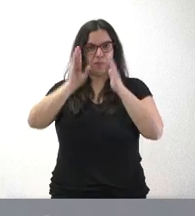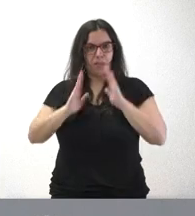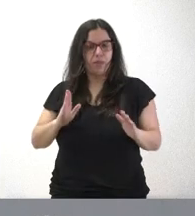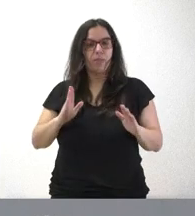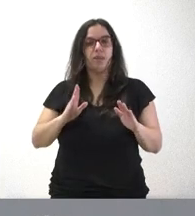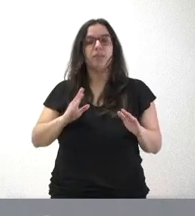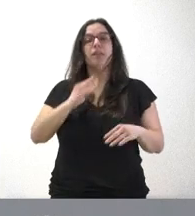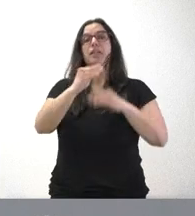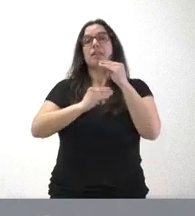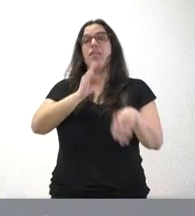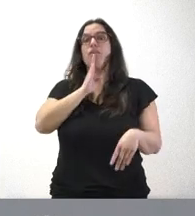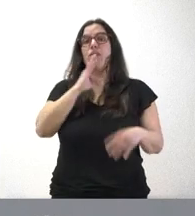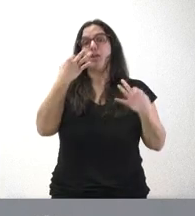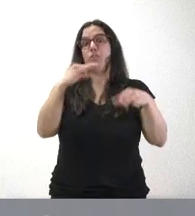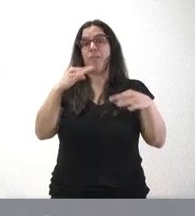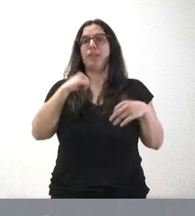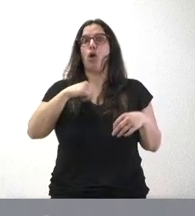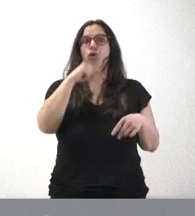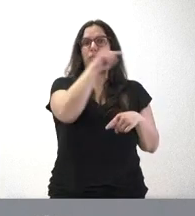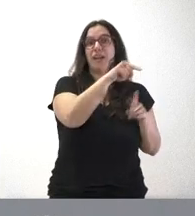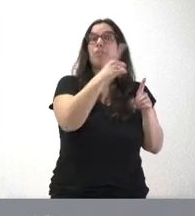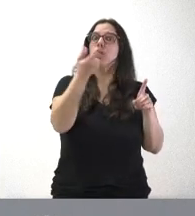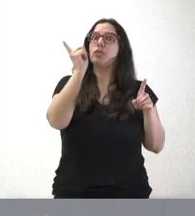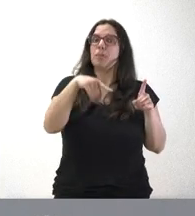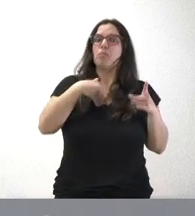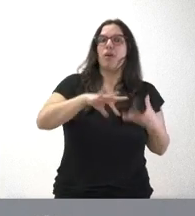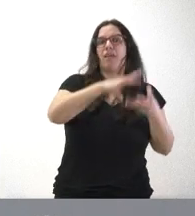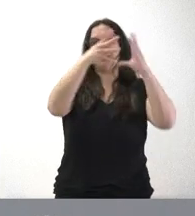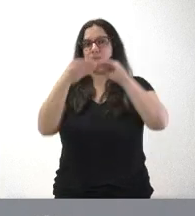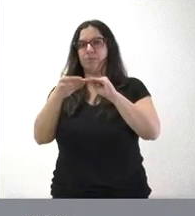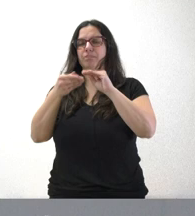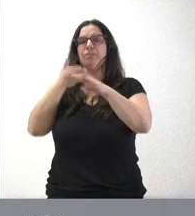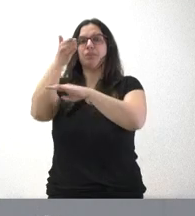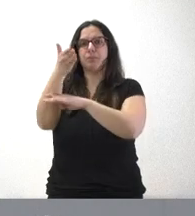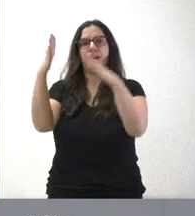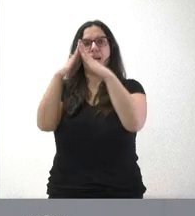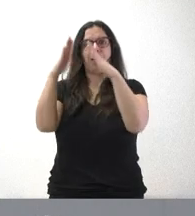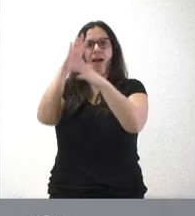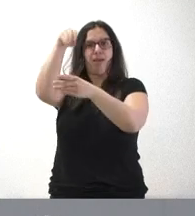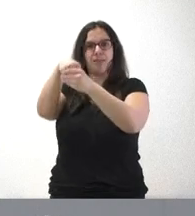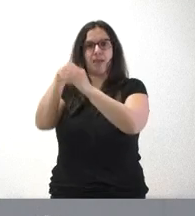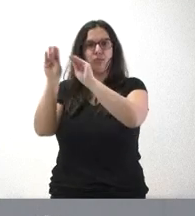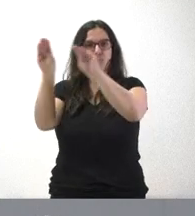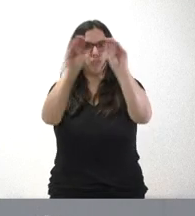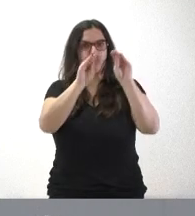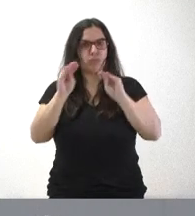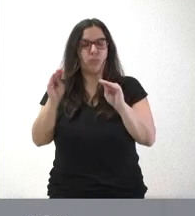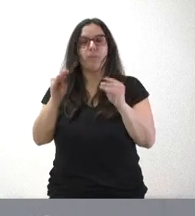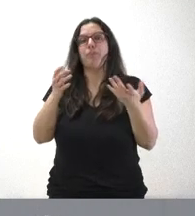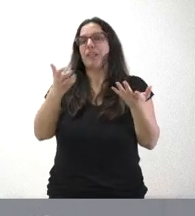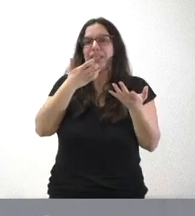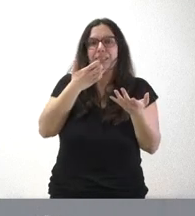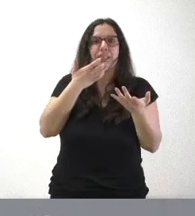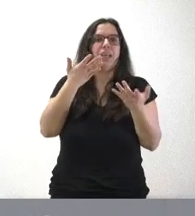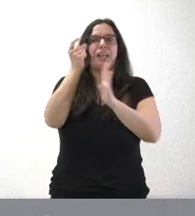desarrolla en el medio hospitalario, pero en ocasiones también puede ser preciso una actuación en el ámbito del domicilio del paciente, siempre y cuando concurran